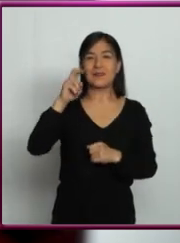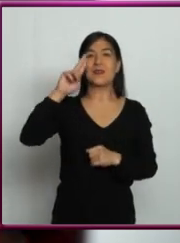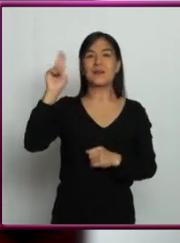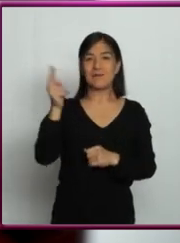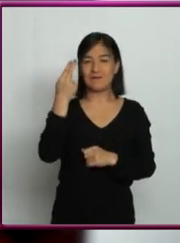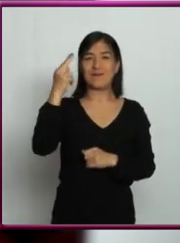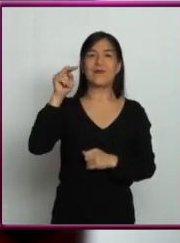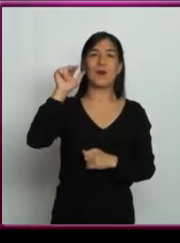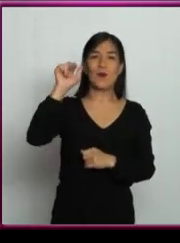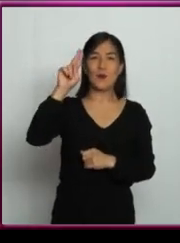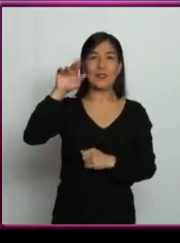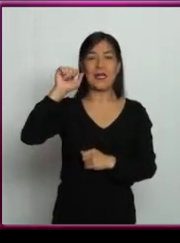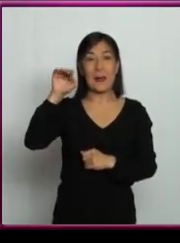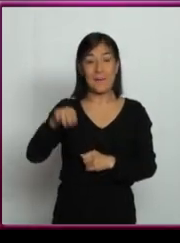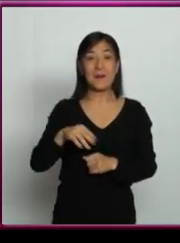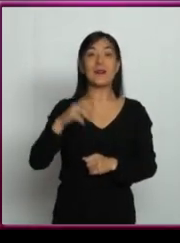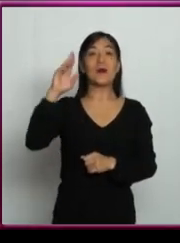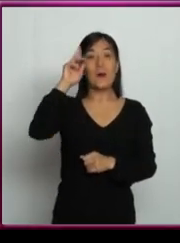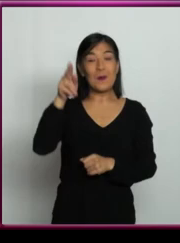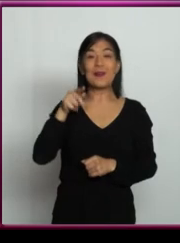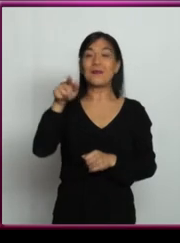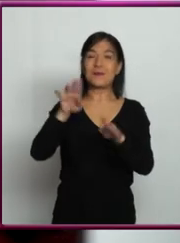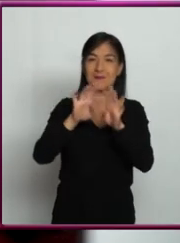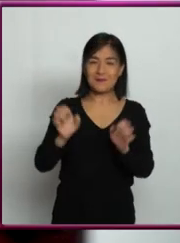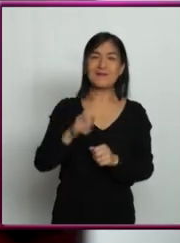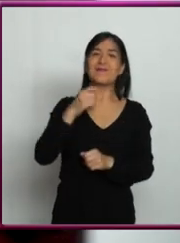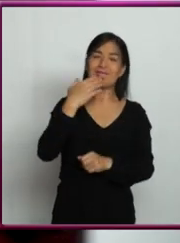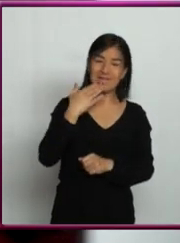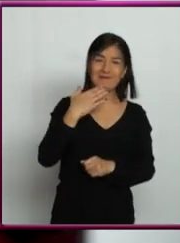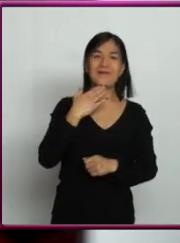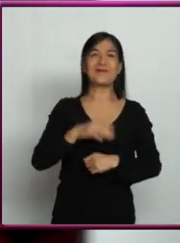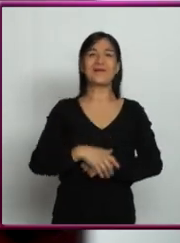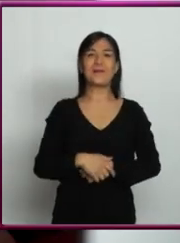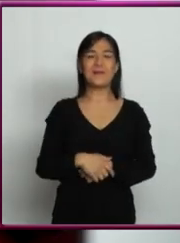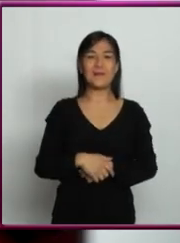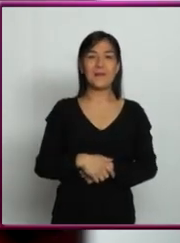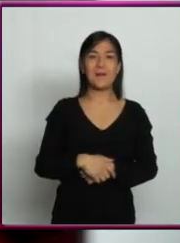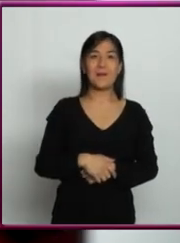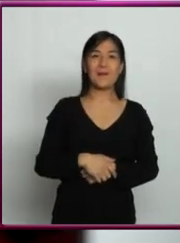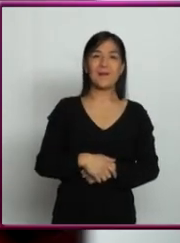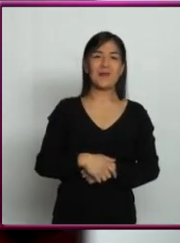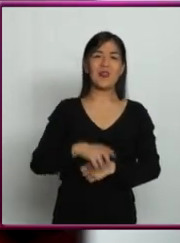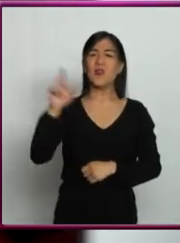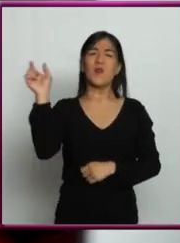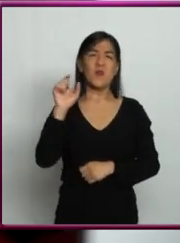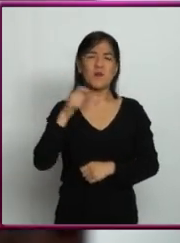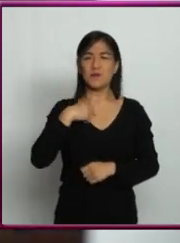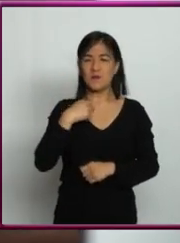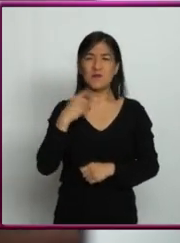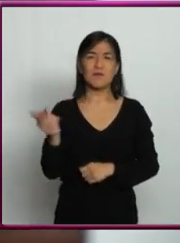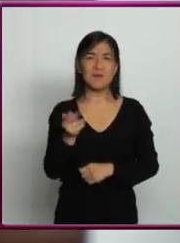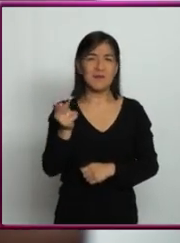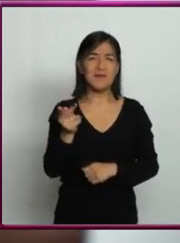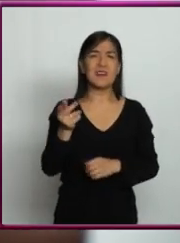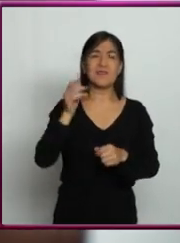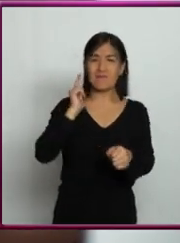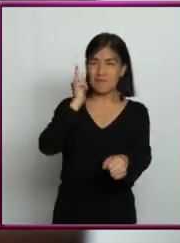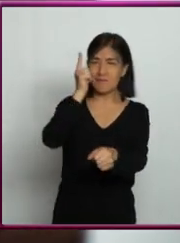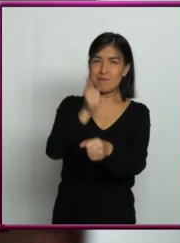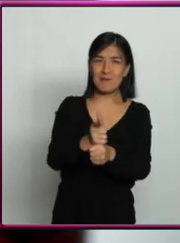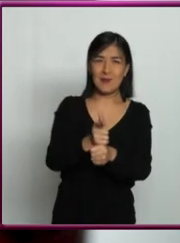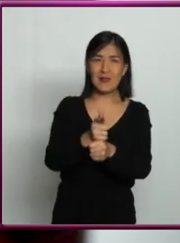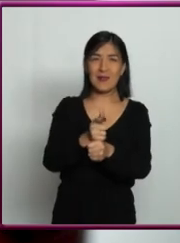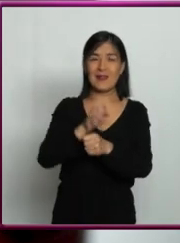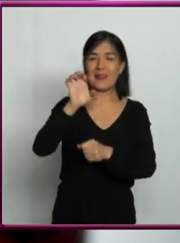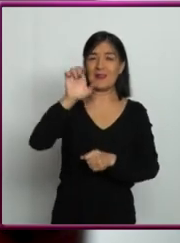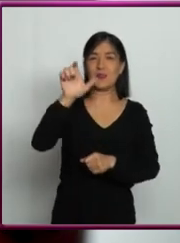México. Paco, ¿cómo estás? ¿Qué tal? ¿Cómo estás? Muy bien, gracias. Qué bueno. Mi primera pregunta es, ¿cuándo fue que se descubrió el